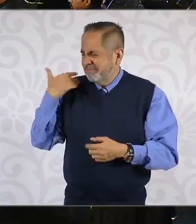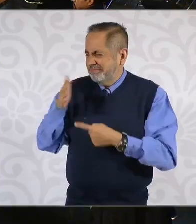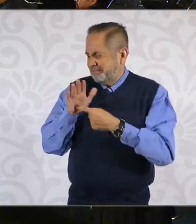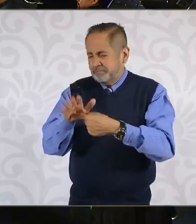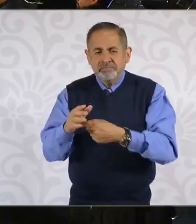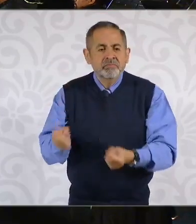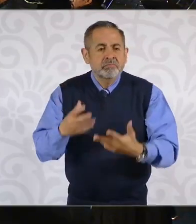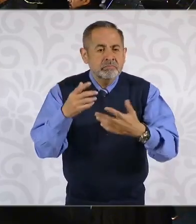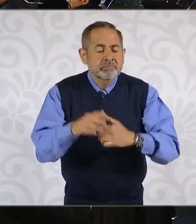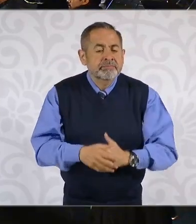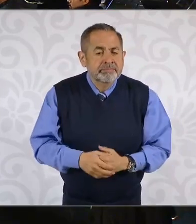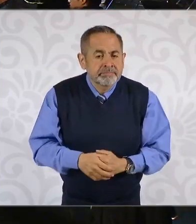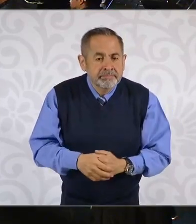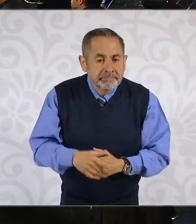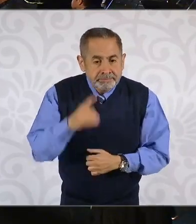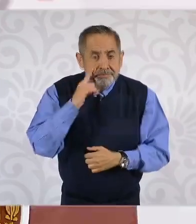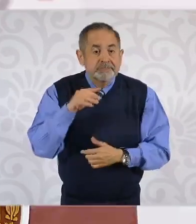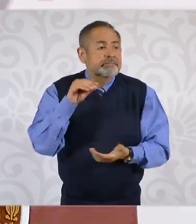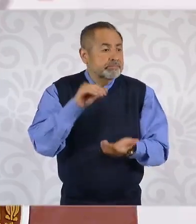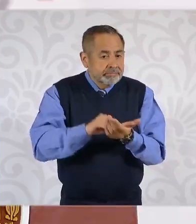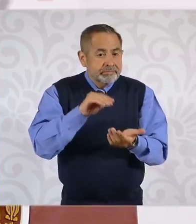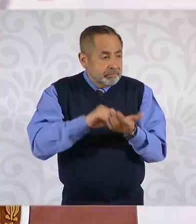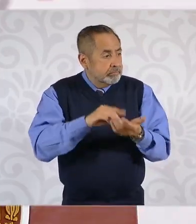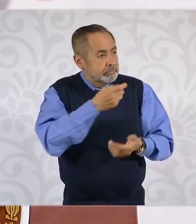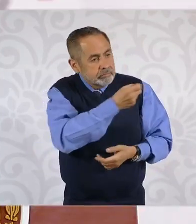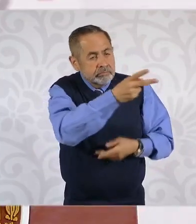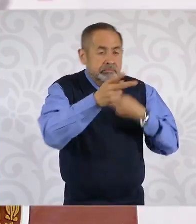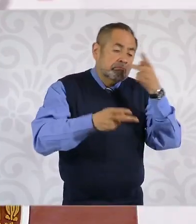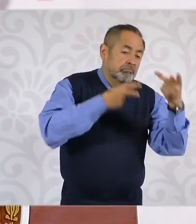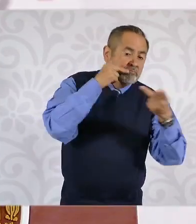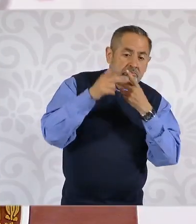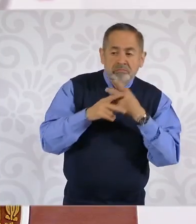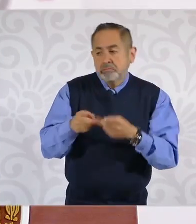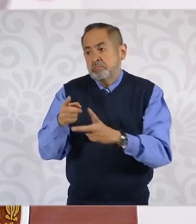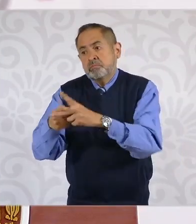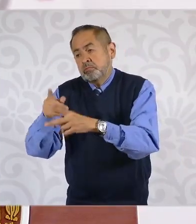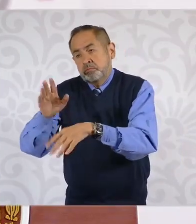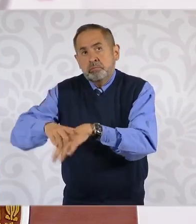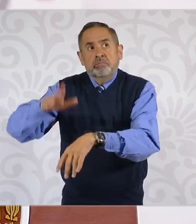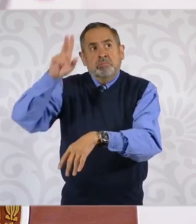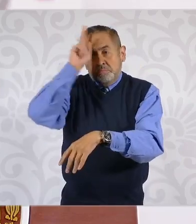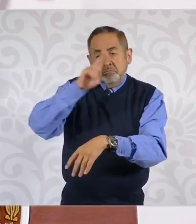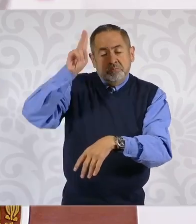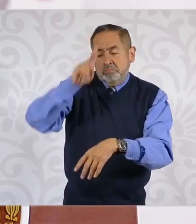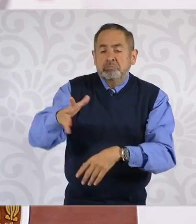Porque todavía hay comentócratas que hablan de la sobrerepresentación.